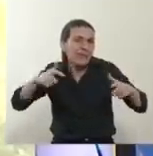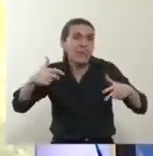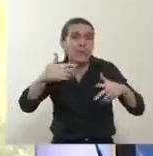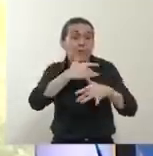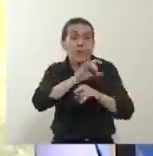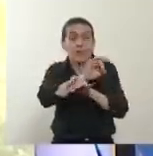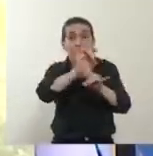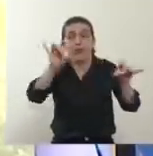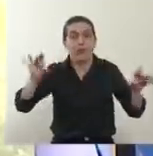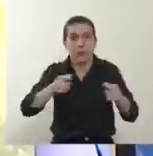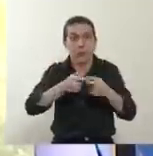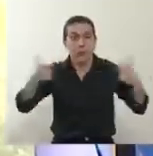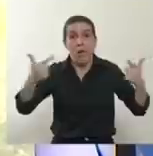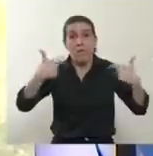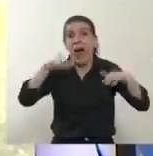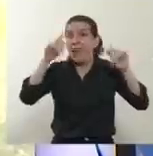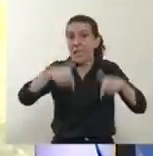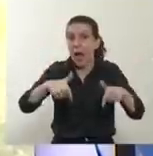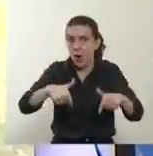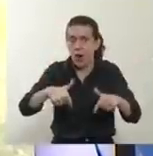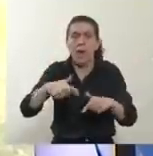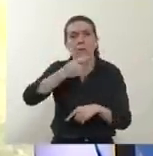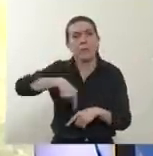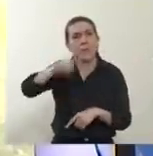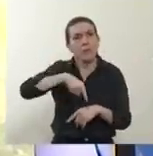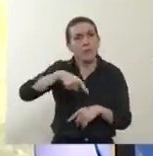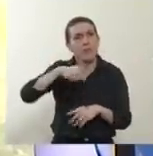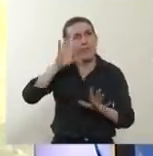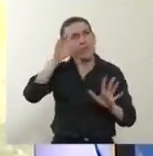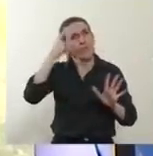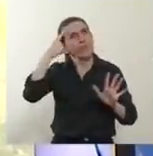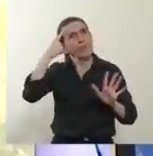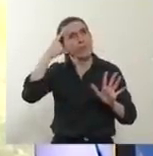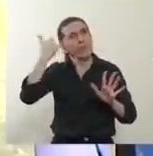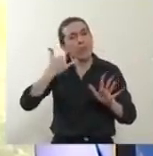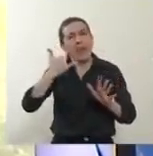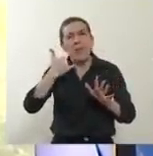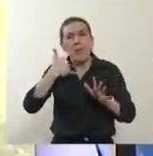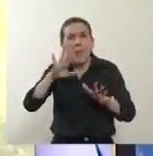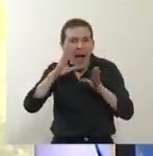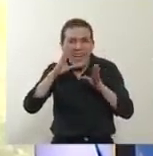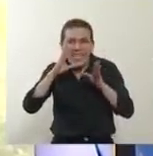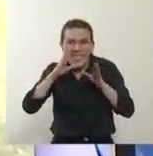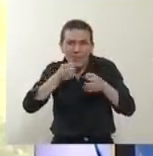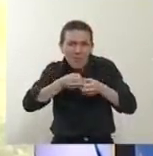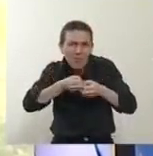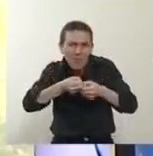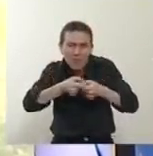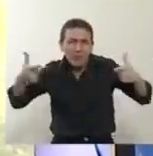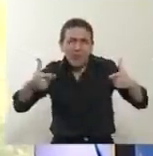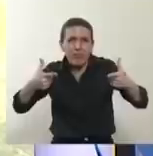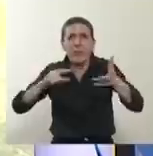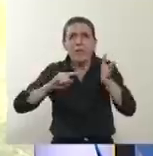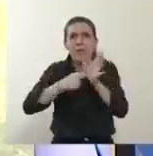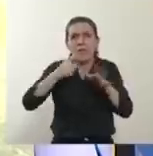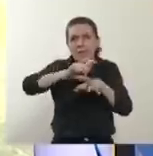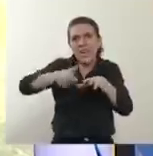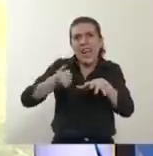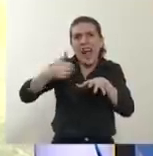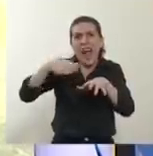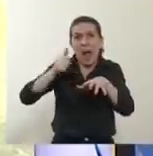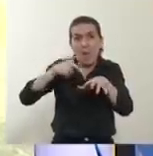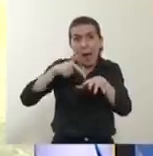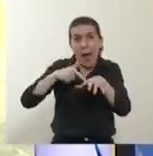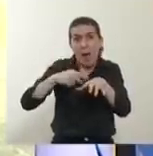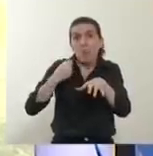Que todos tenemos la impresión que se concentra en el área metropolitana de Buenos Aires y eso es en gran medida cierto. Porque allí